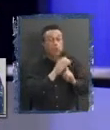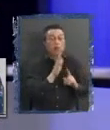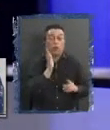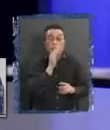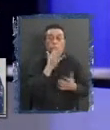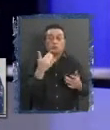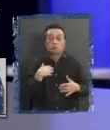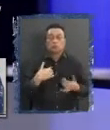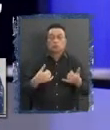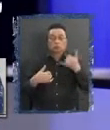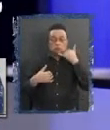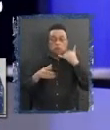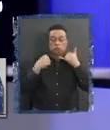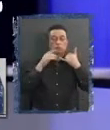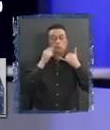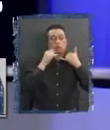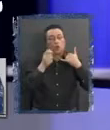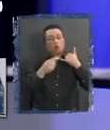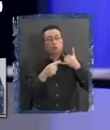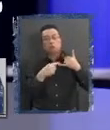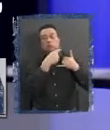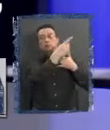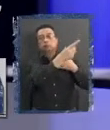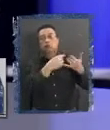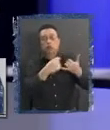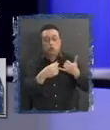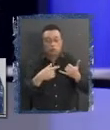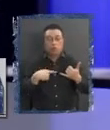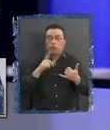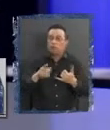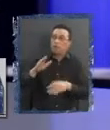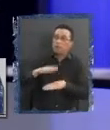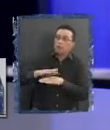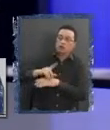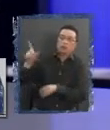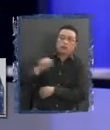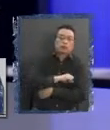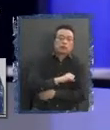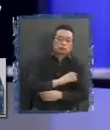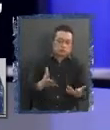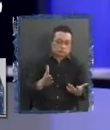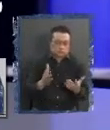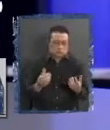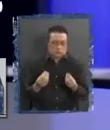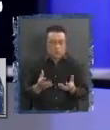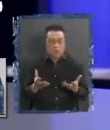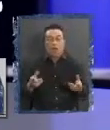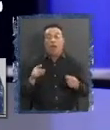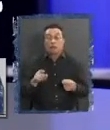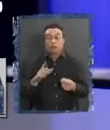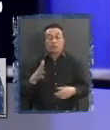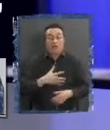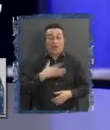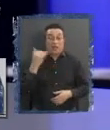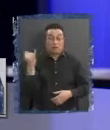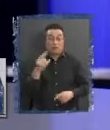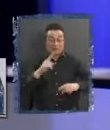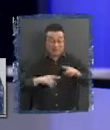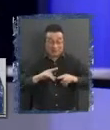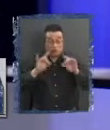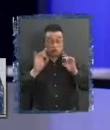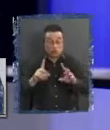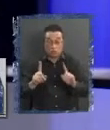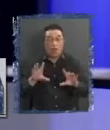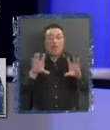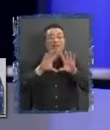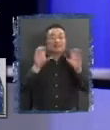celular que la de presta tenga que decirlo, es muy lamentable. Pero no solamente estamos hablando aquí de autonomías territoriales, sino que estamos hablando de sistemas